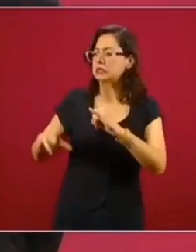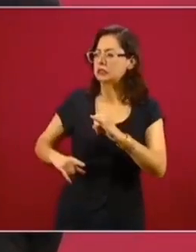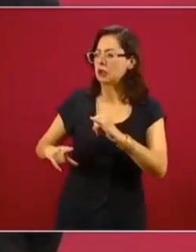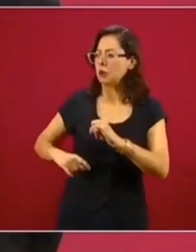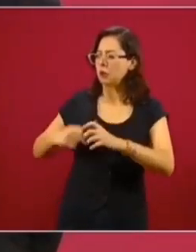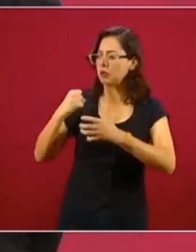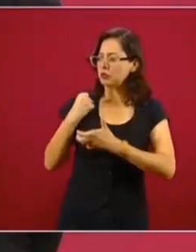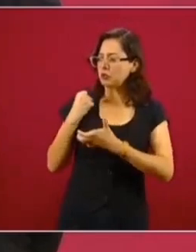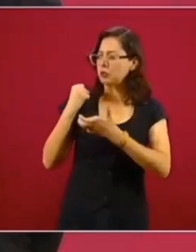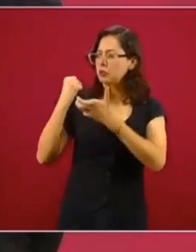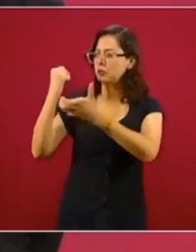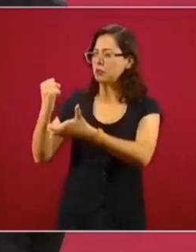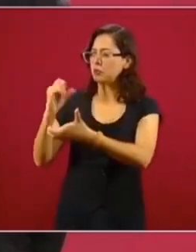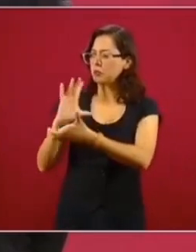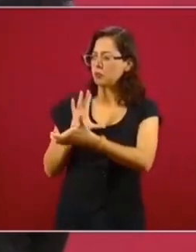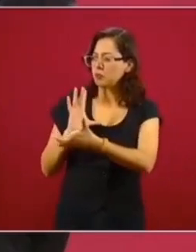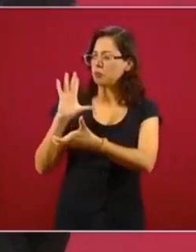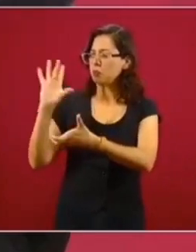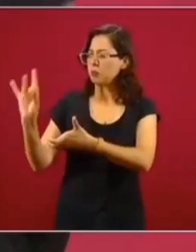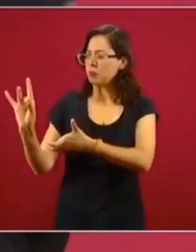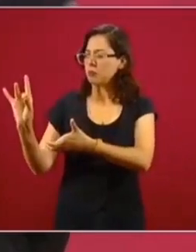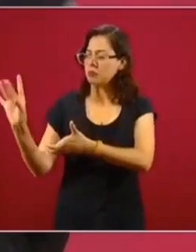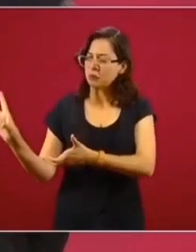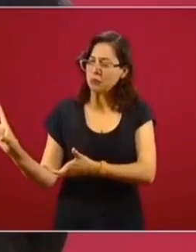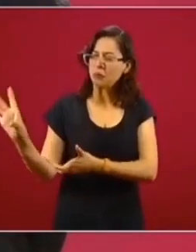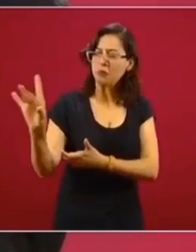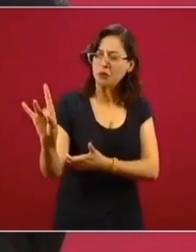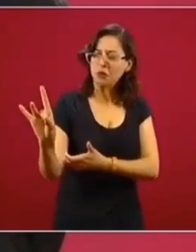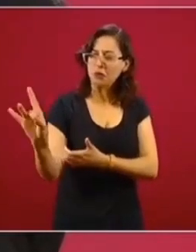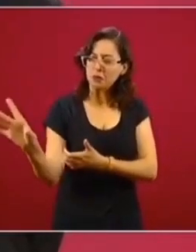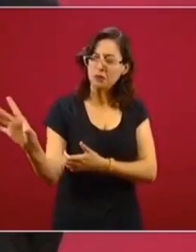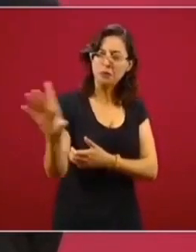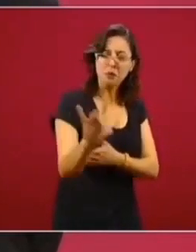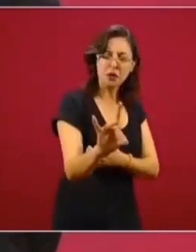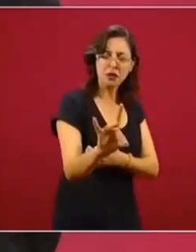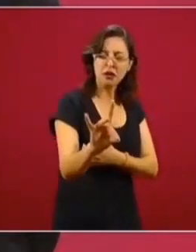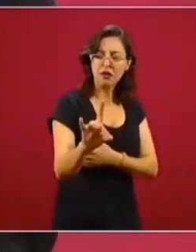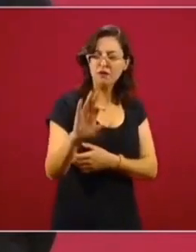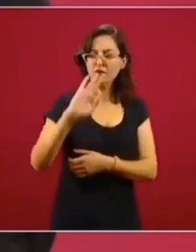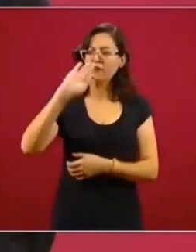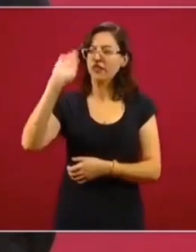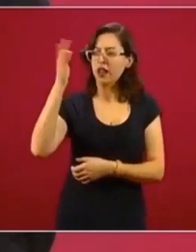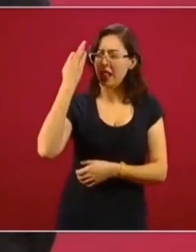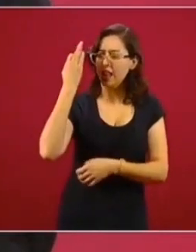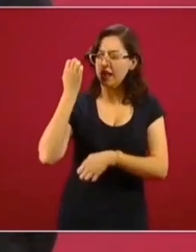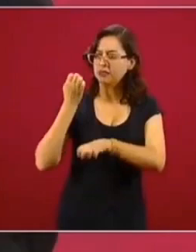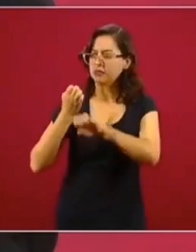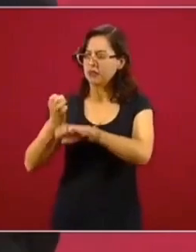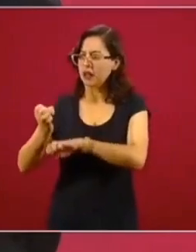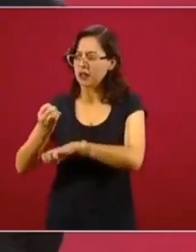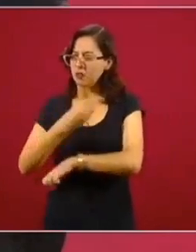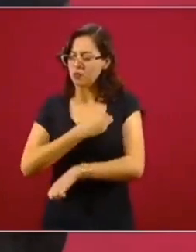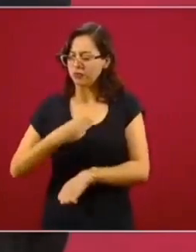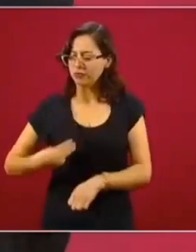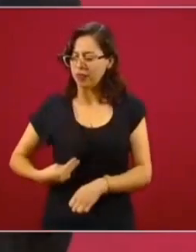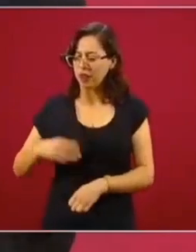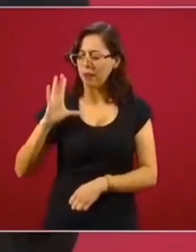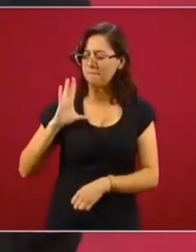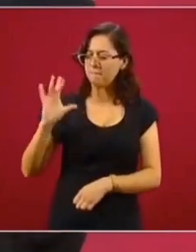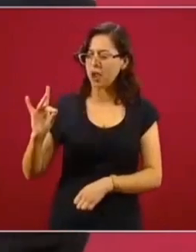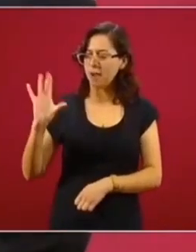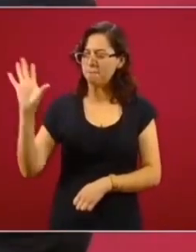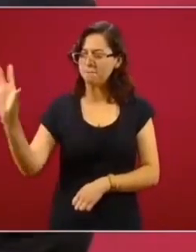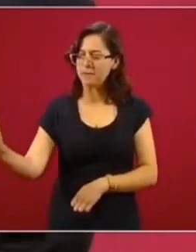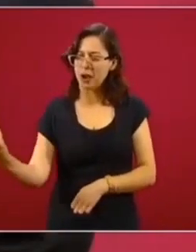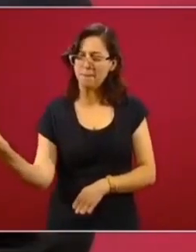ni federales, ni estatales, ni municipales, sino de